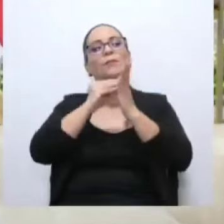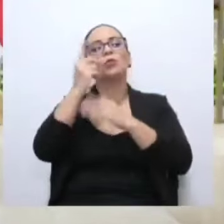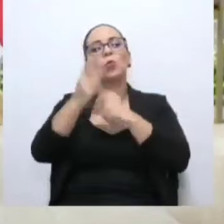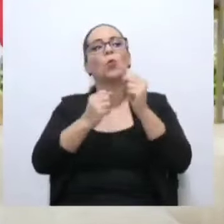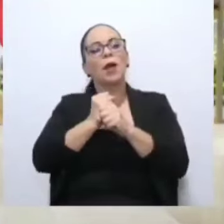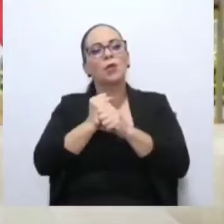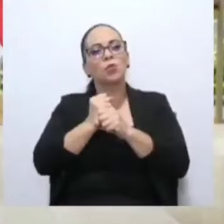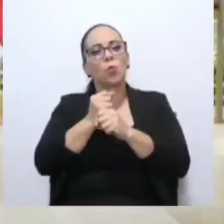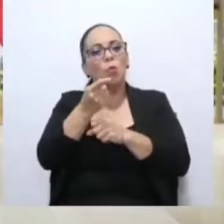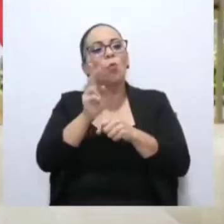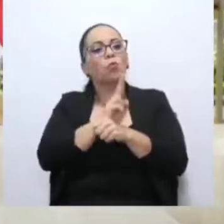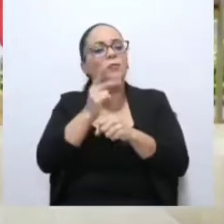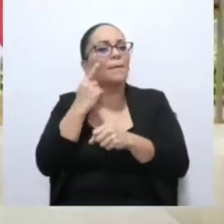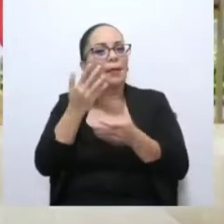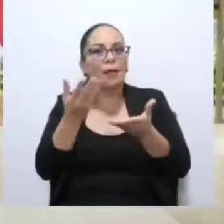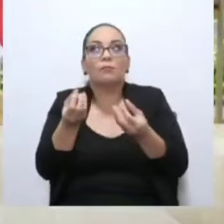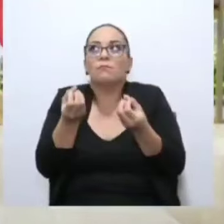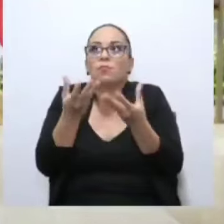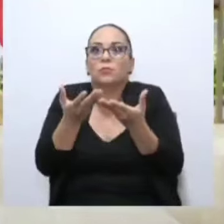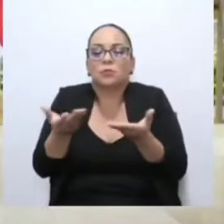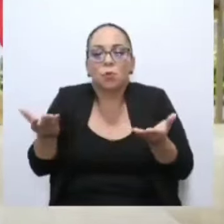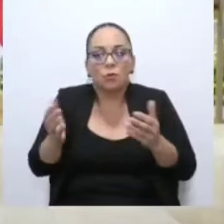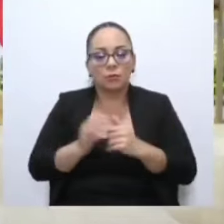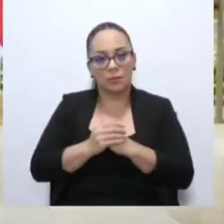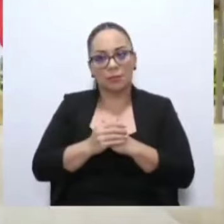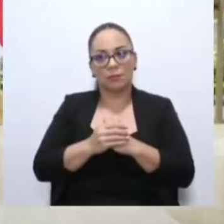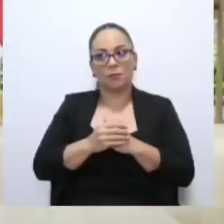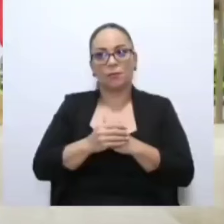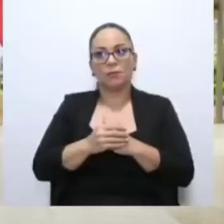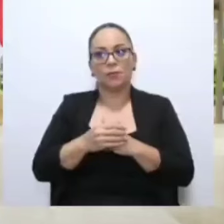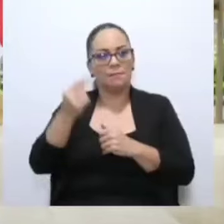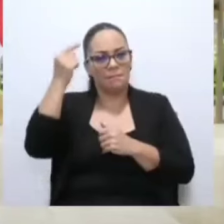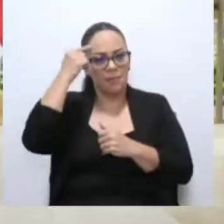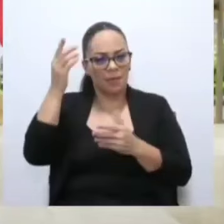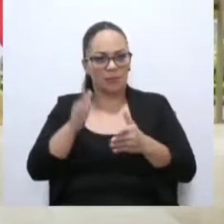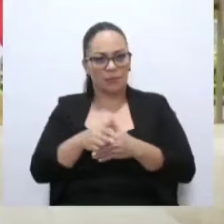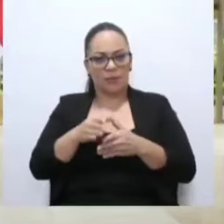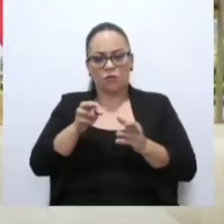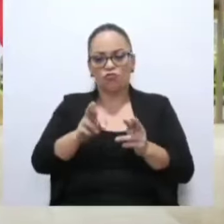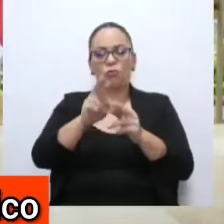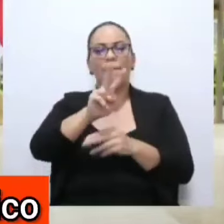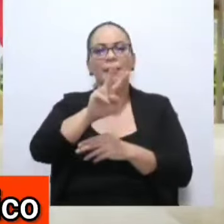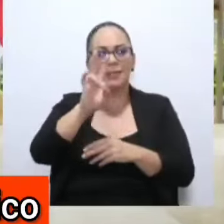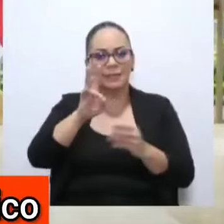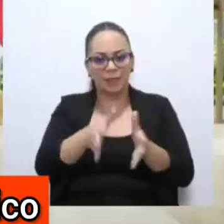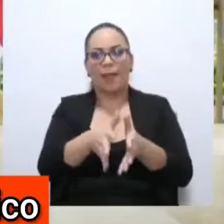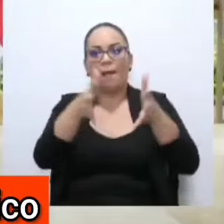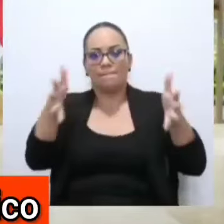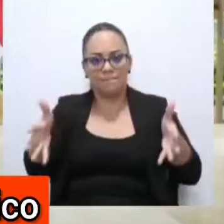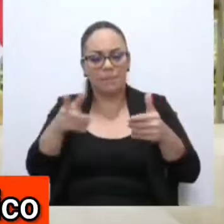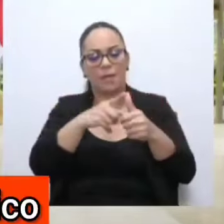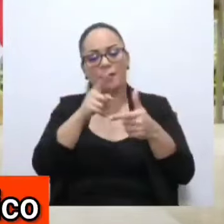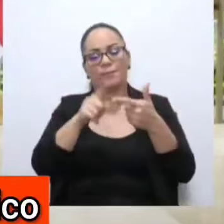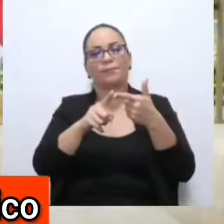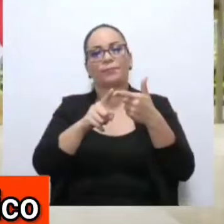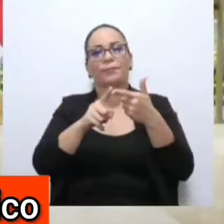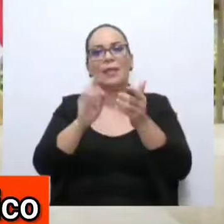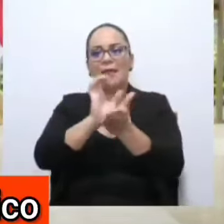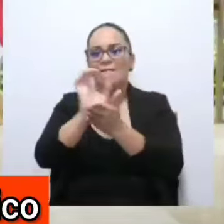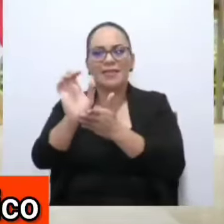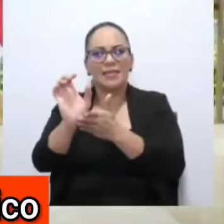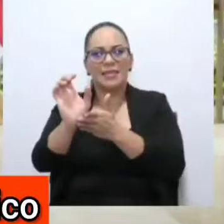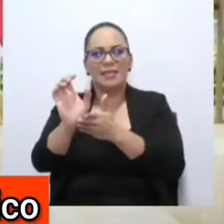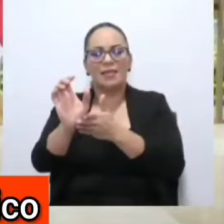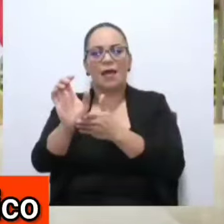cantidad de cosas. Piense, ampliación de la 27, piense, evitar el colapso del